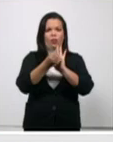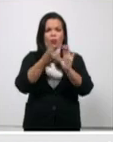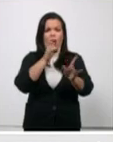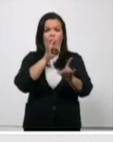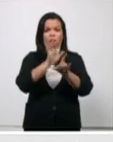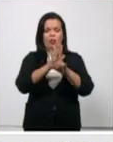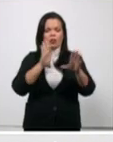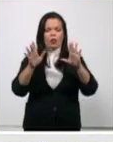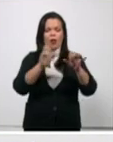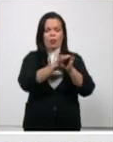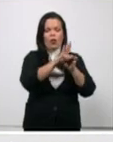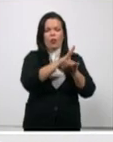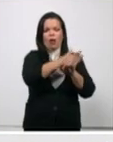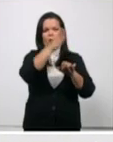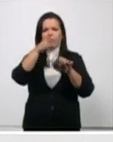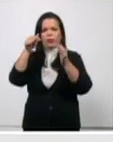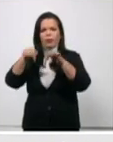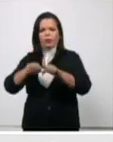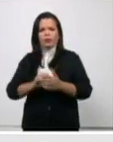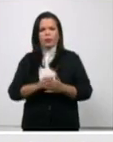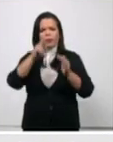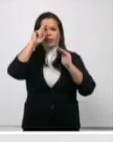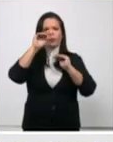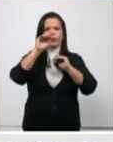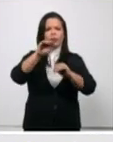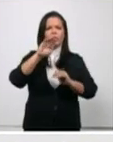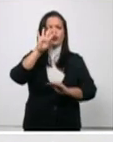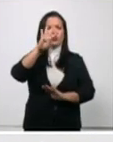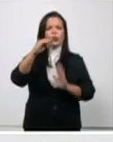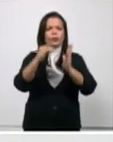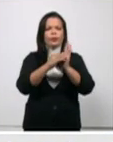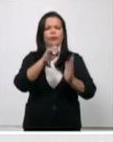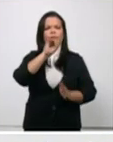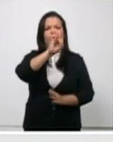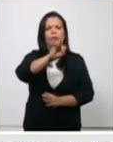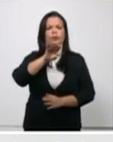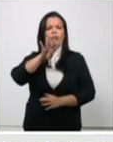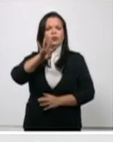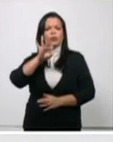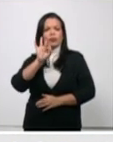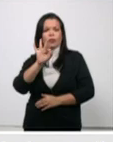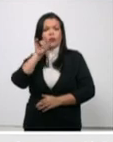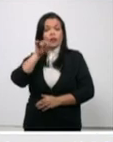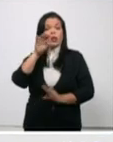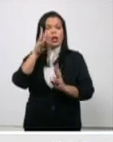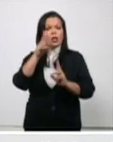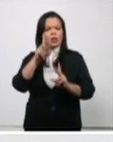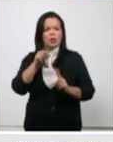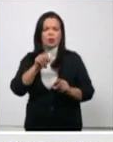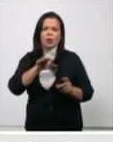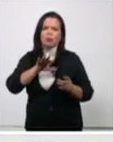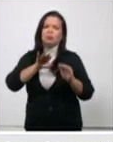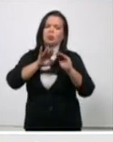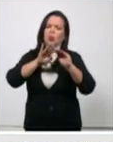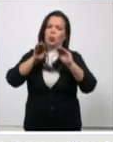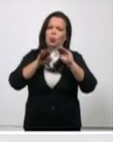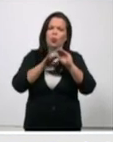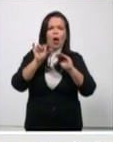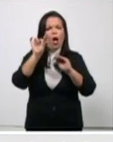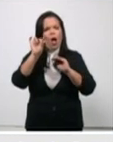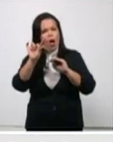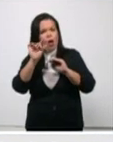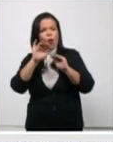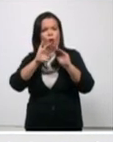ingresados 4 mil 748 una cifra discretamente inferior a la del día de ayer